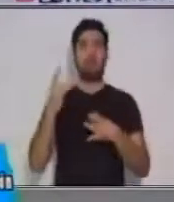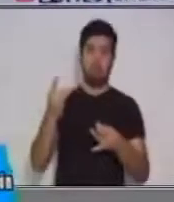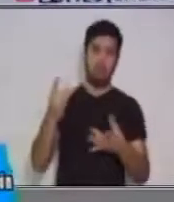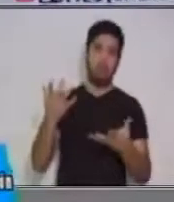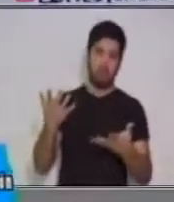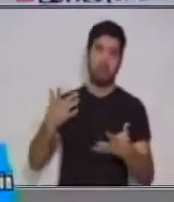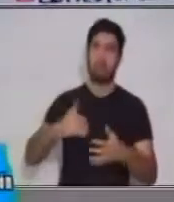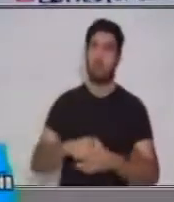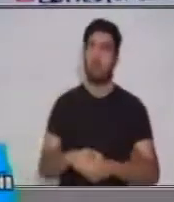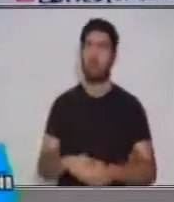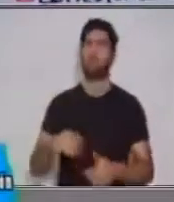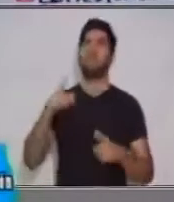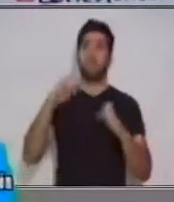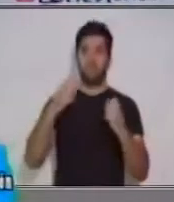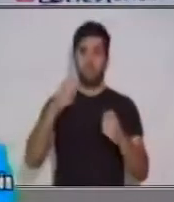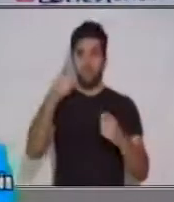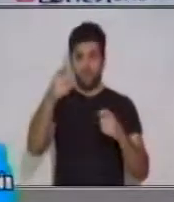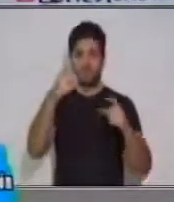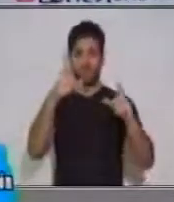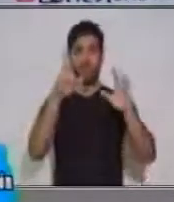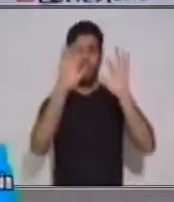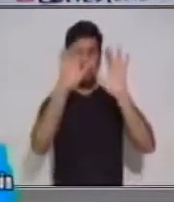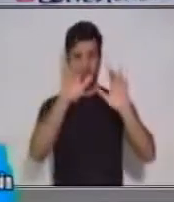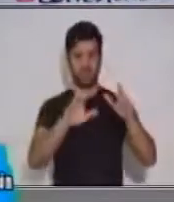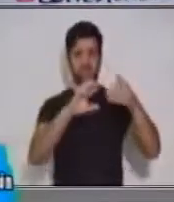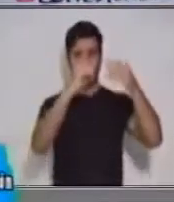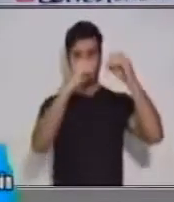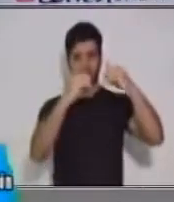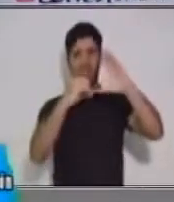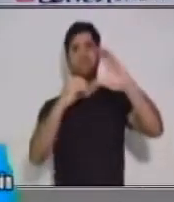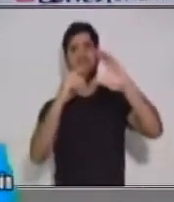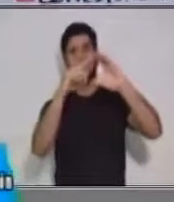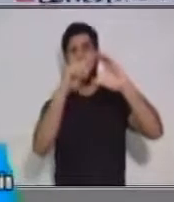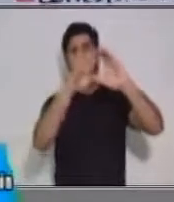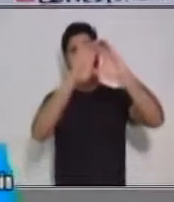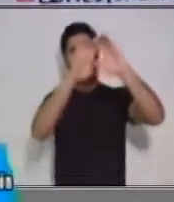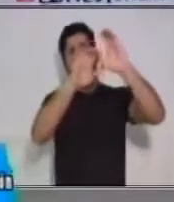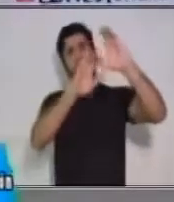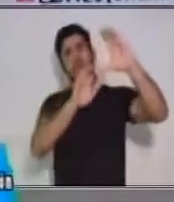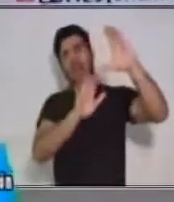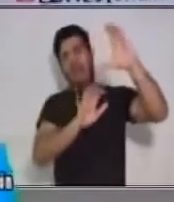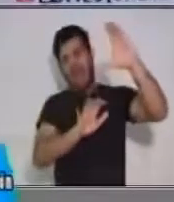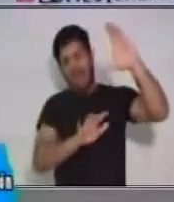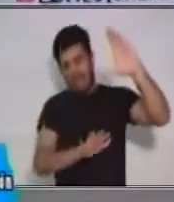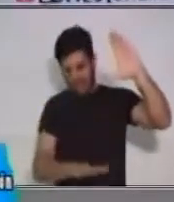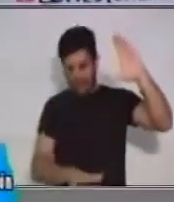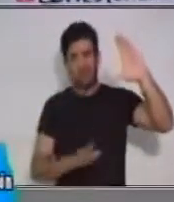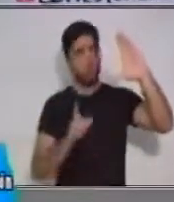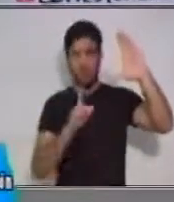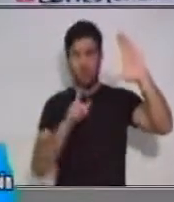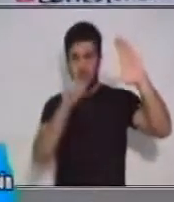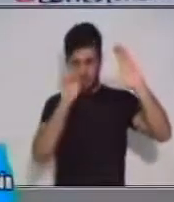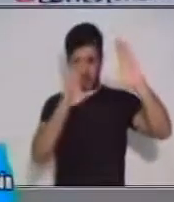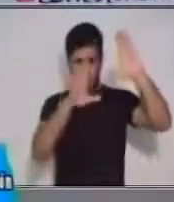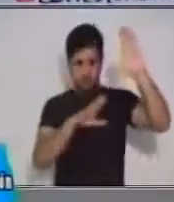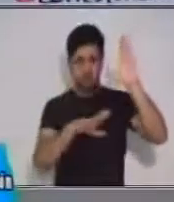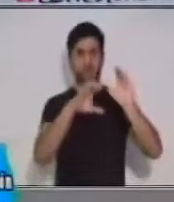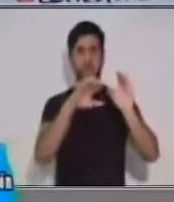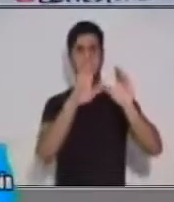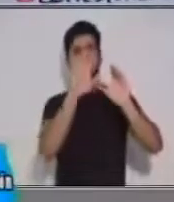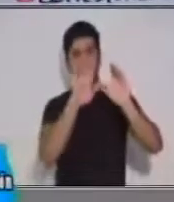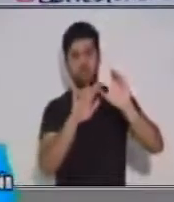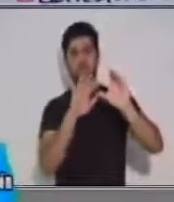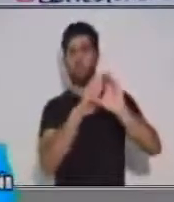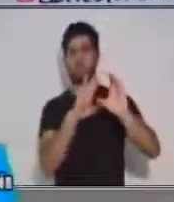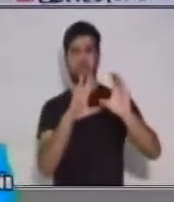deben ser lo aconsejable o recomendable que no sean demasiado extensos para que no se torne aburrido. Deben hacer